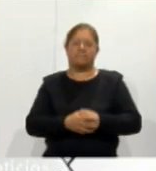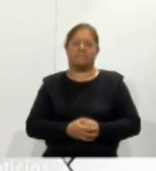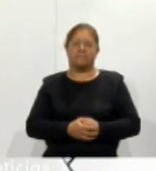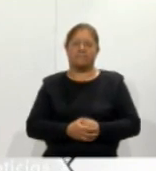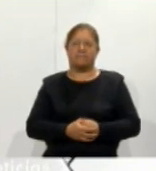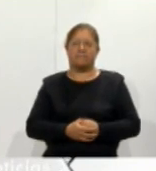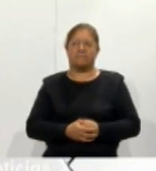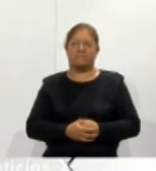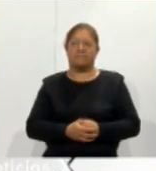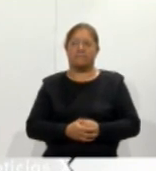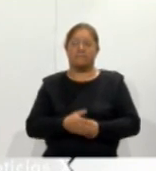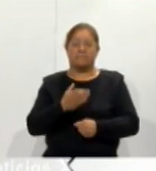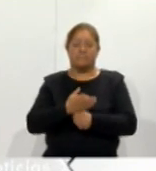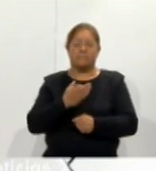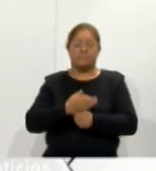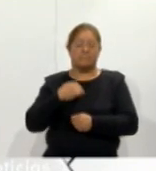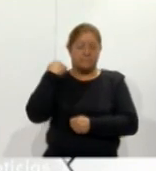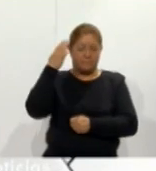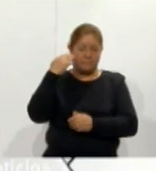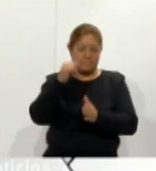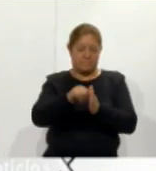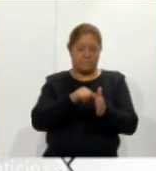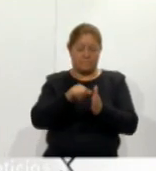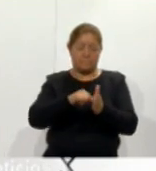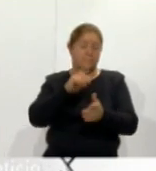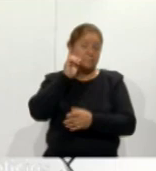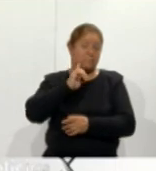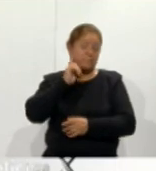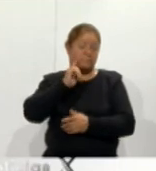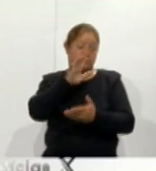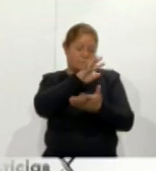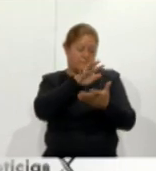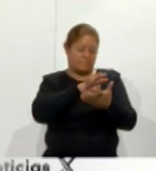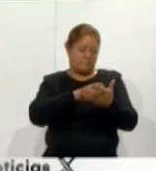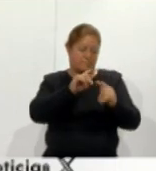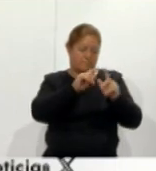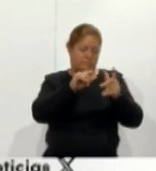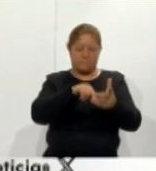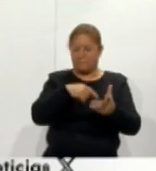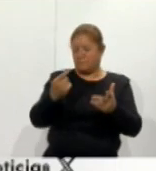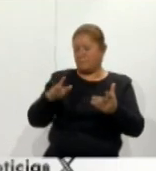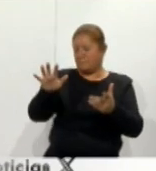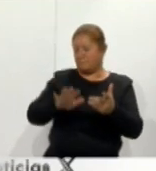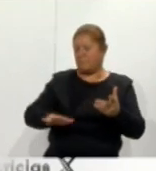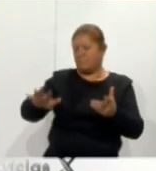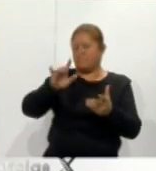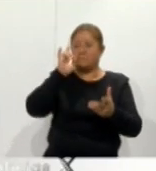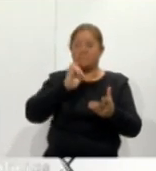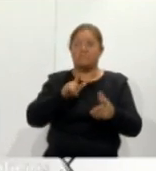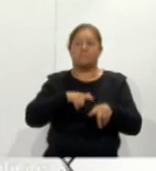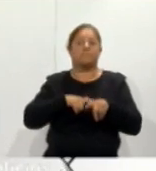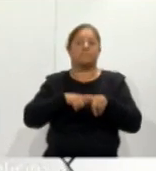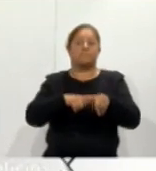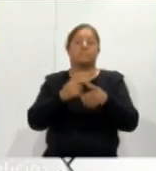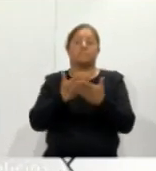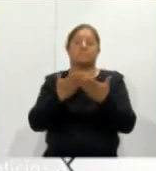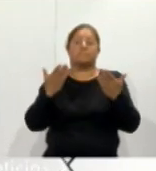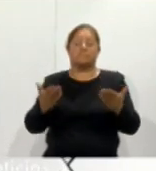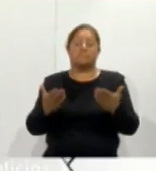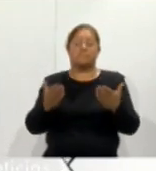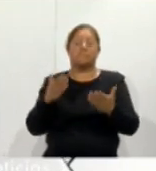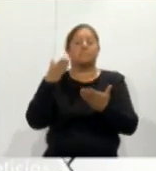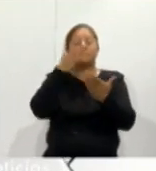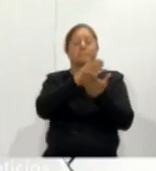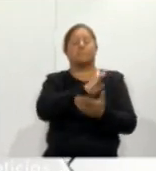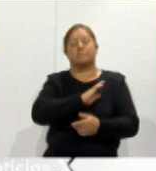Este mes de marzo, Mes de la Mujer, la jornada literaria Tlaxcala, lee a las mujeres, continúa su trayecto. Ahora llegó